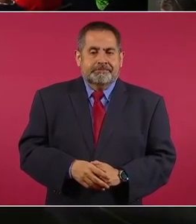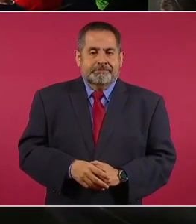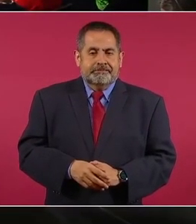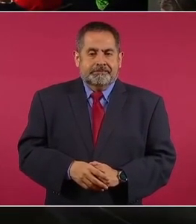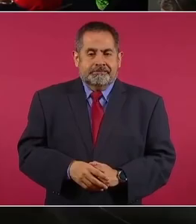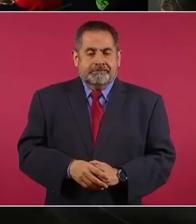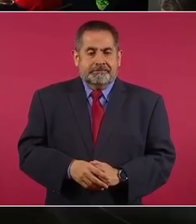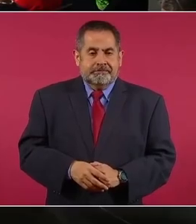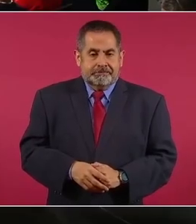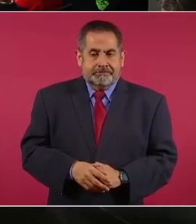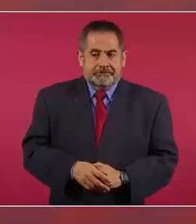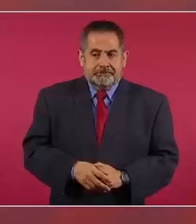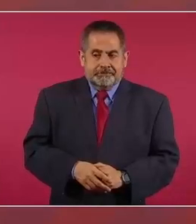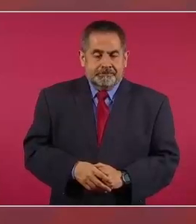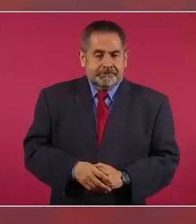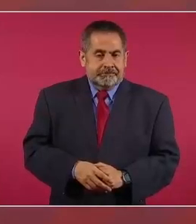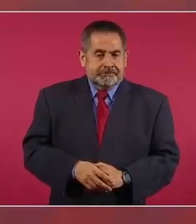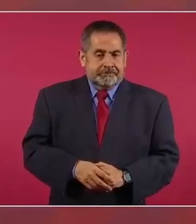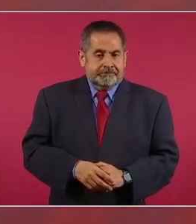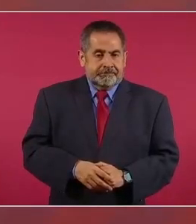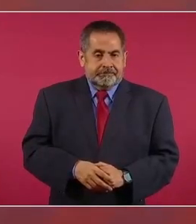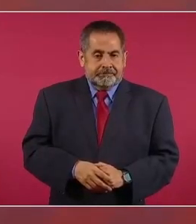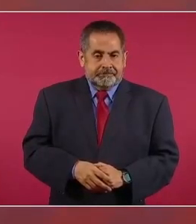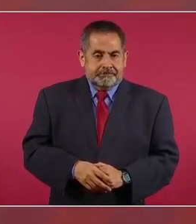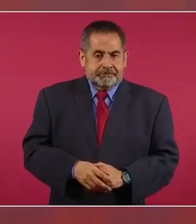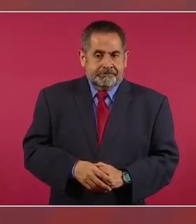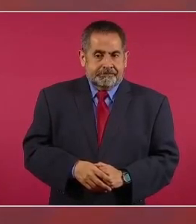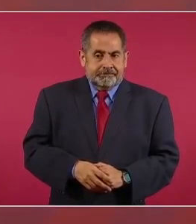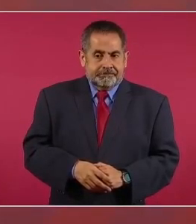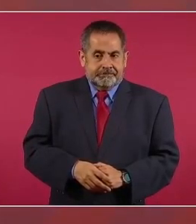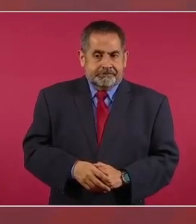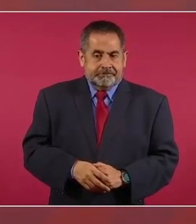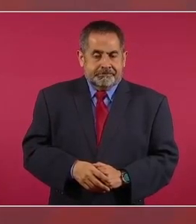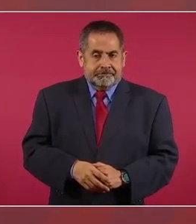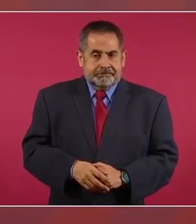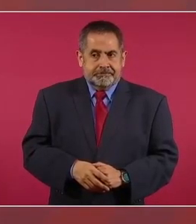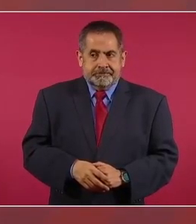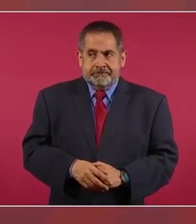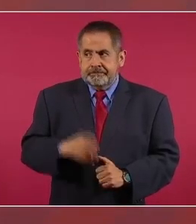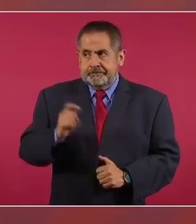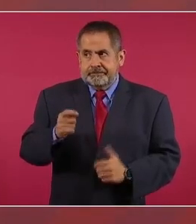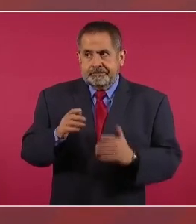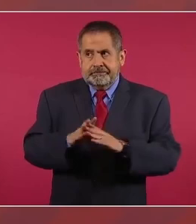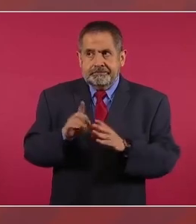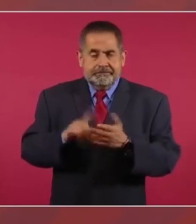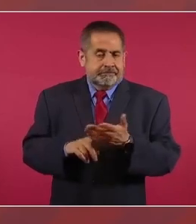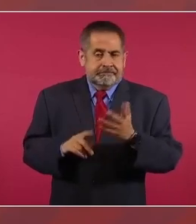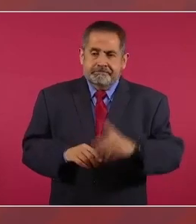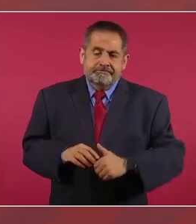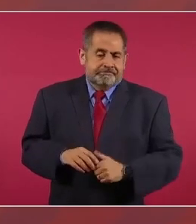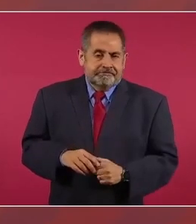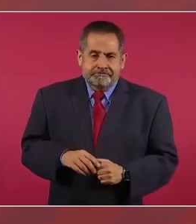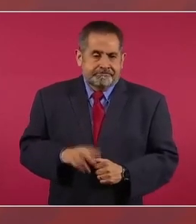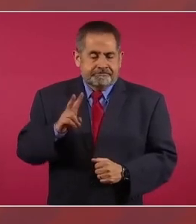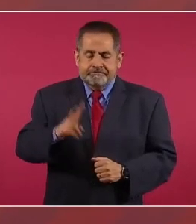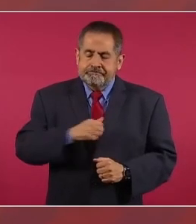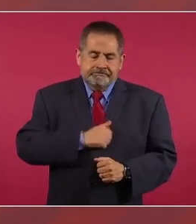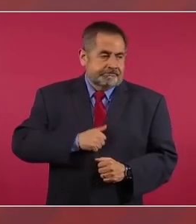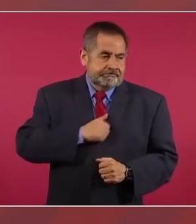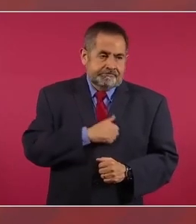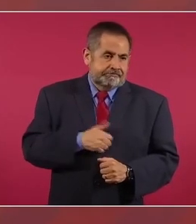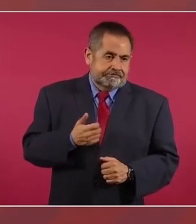así desgraciadamente eran las